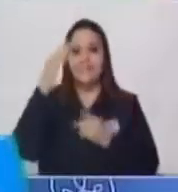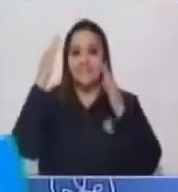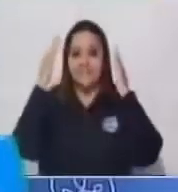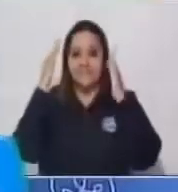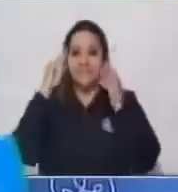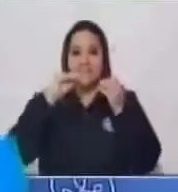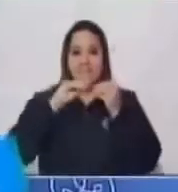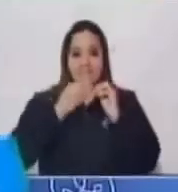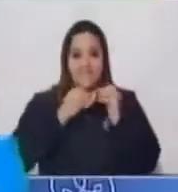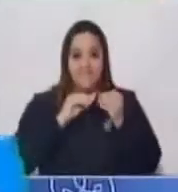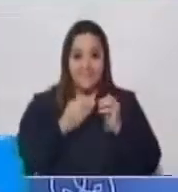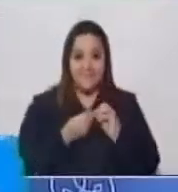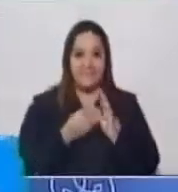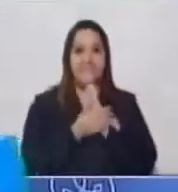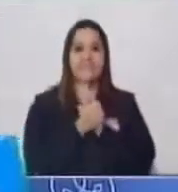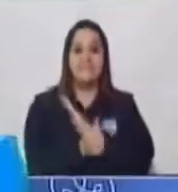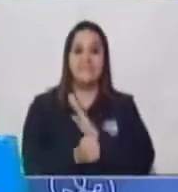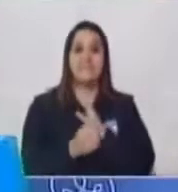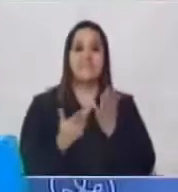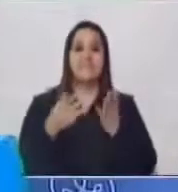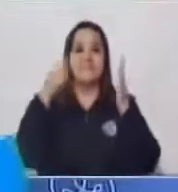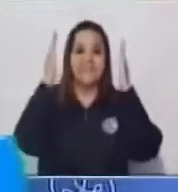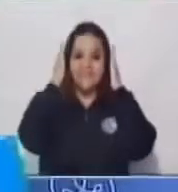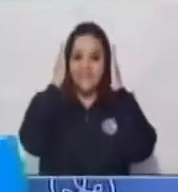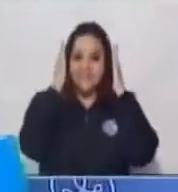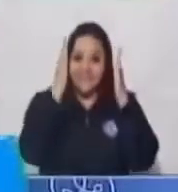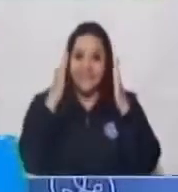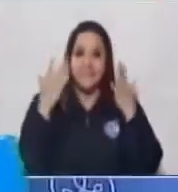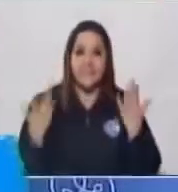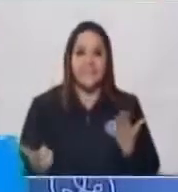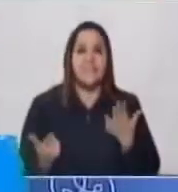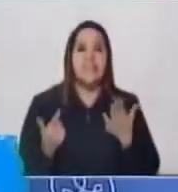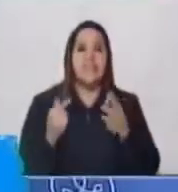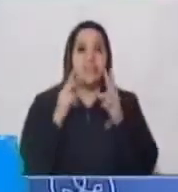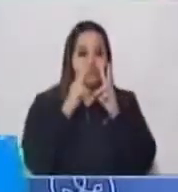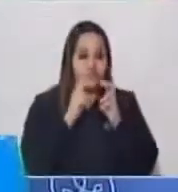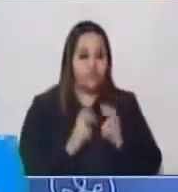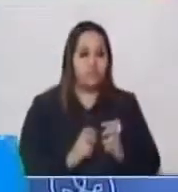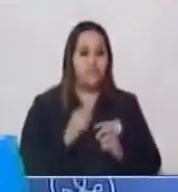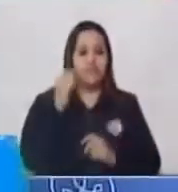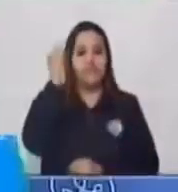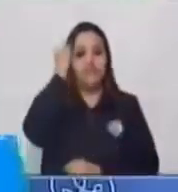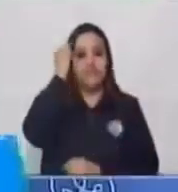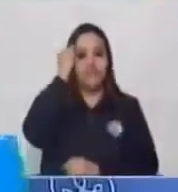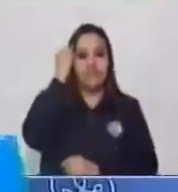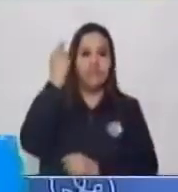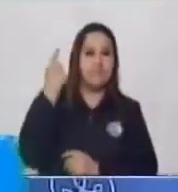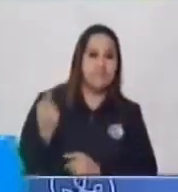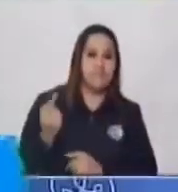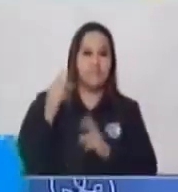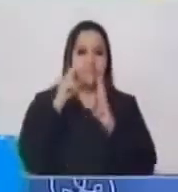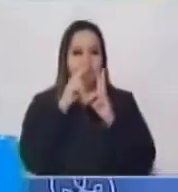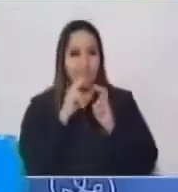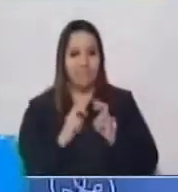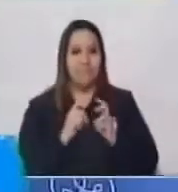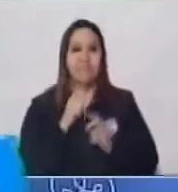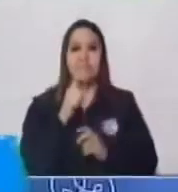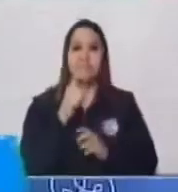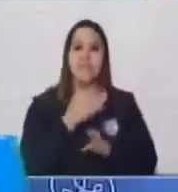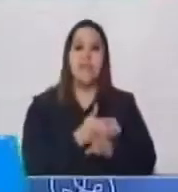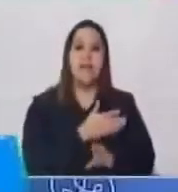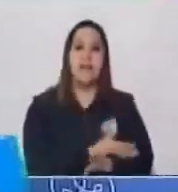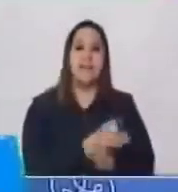habilidad numérica, la atención, el cálculo mental y el pensamiento lógico Antes de